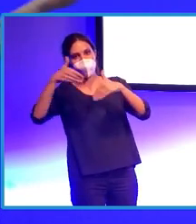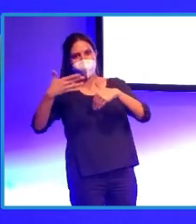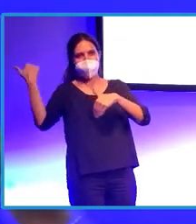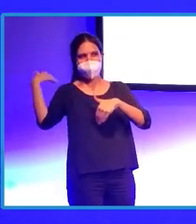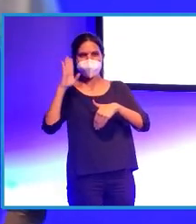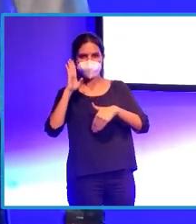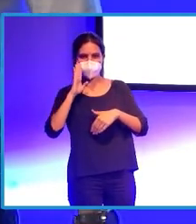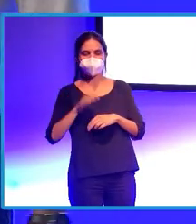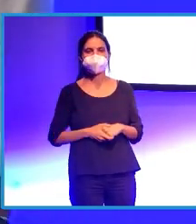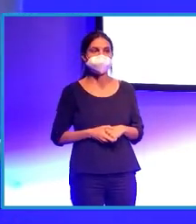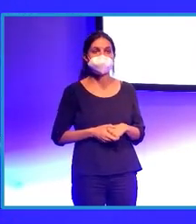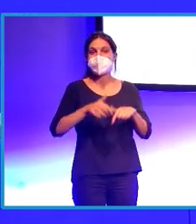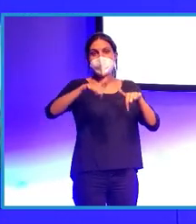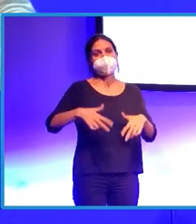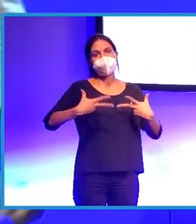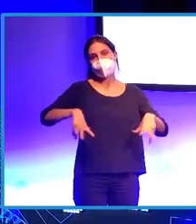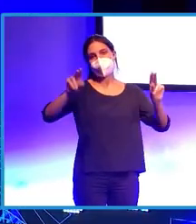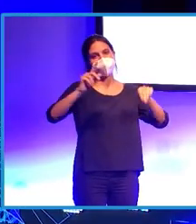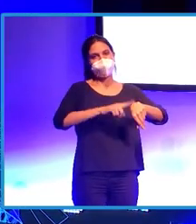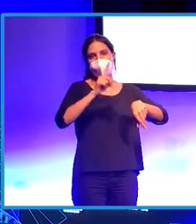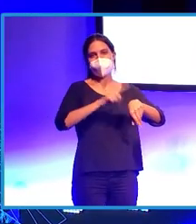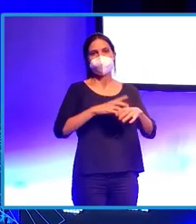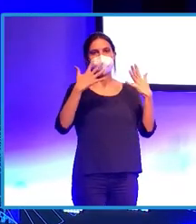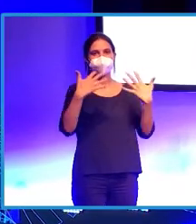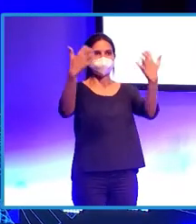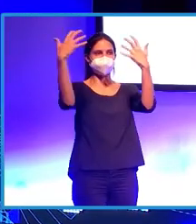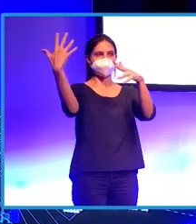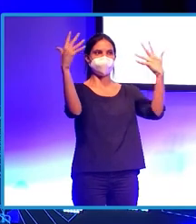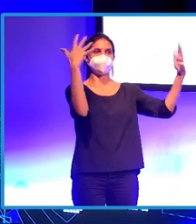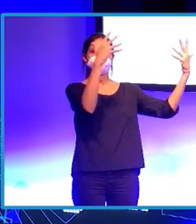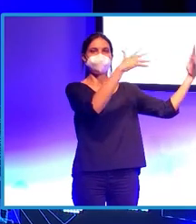Y ya está, hasta aquí ha llegado nuestro tiempo. Gracias.